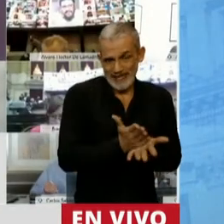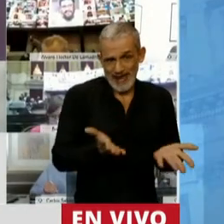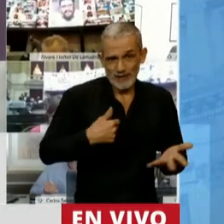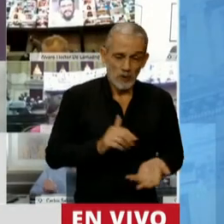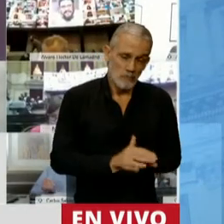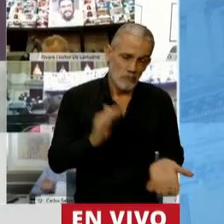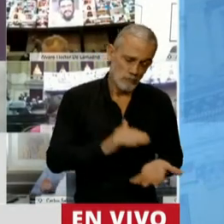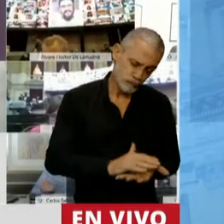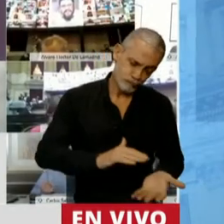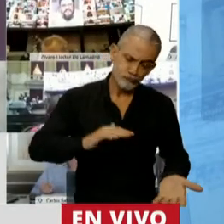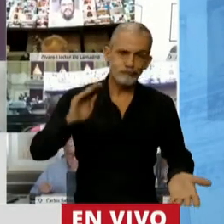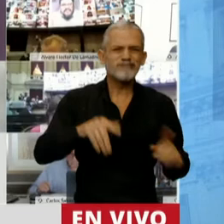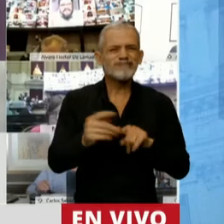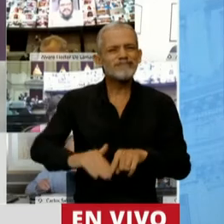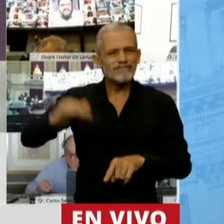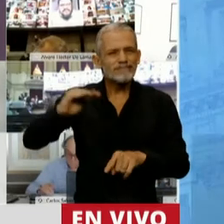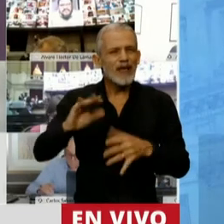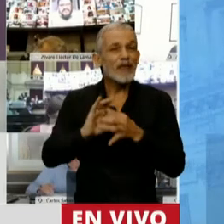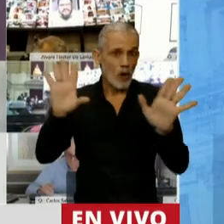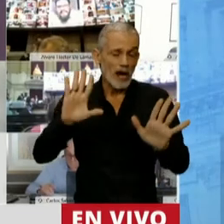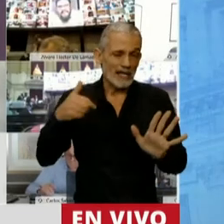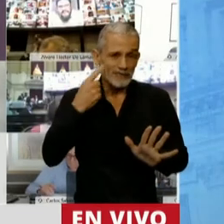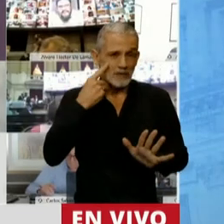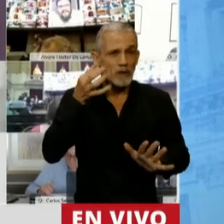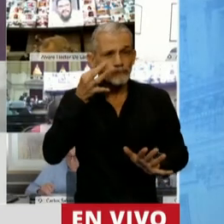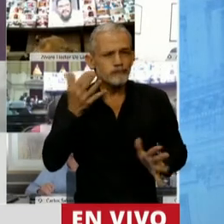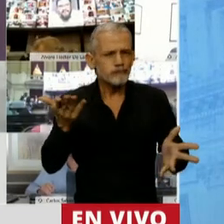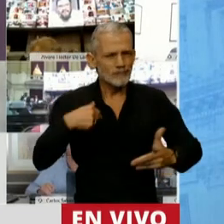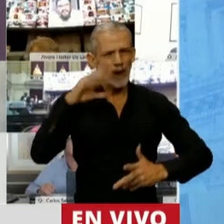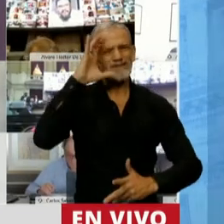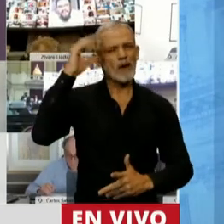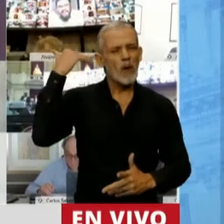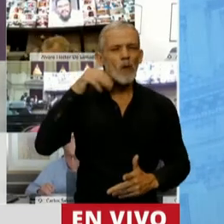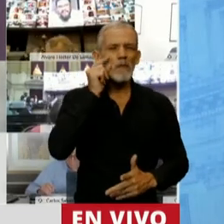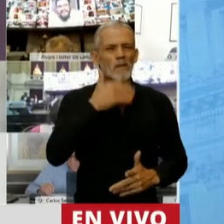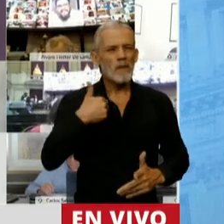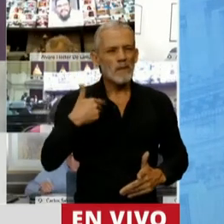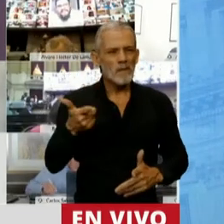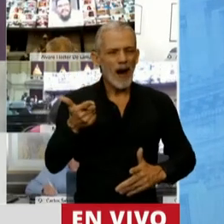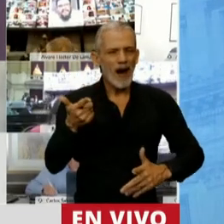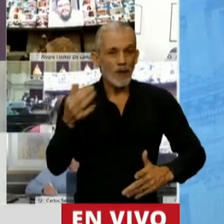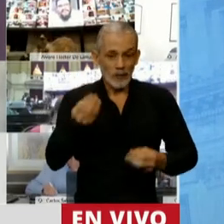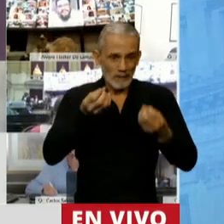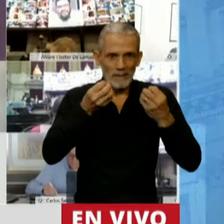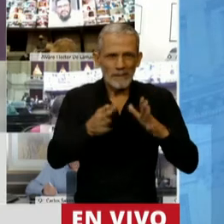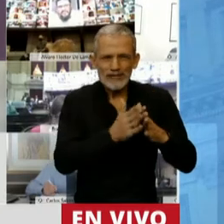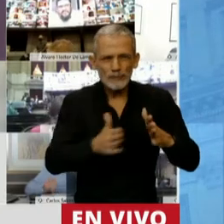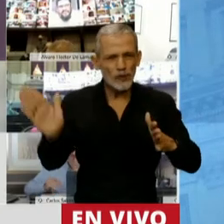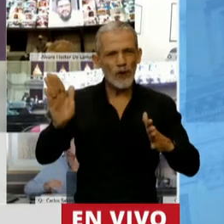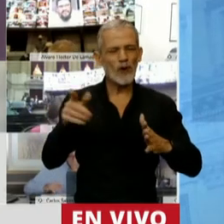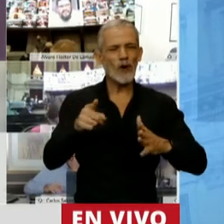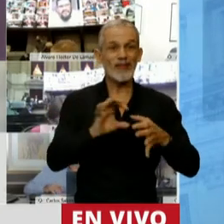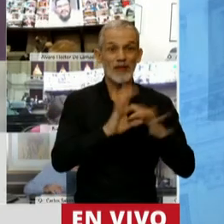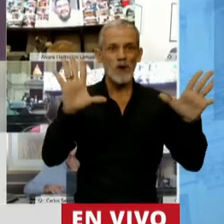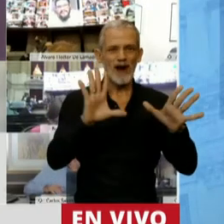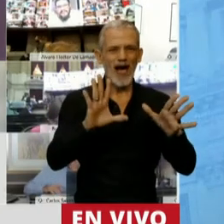prácticamente en democracia toda su vida. Recuerdo cuando mis padres, en los inicios de